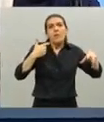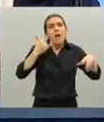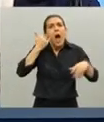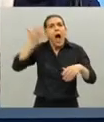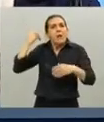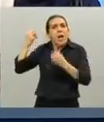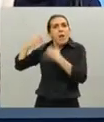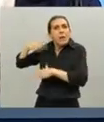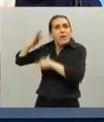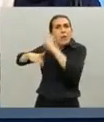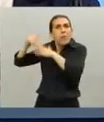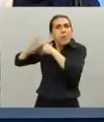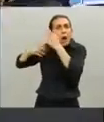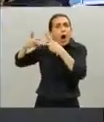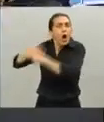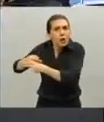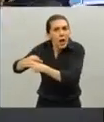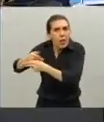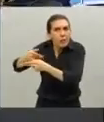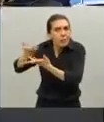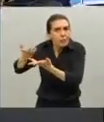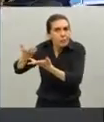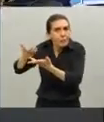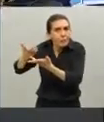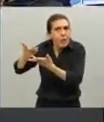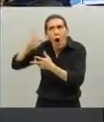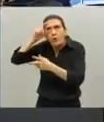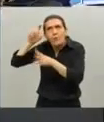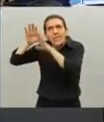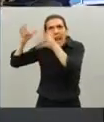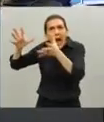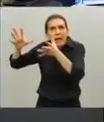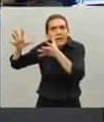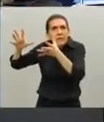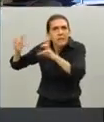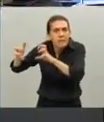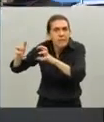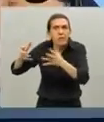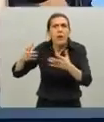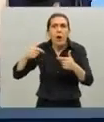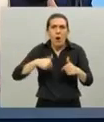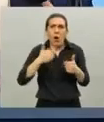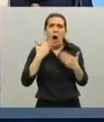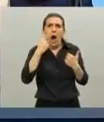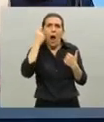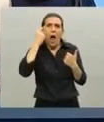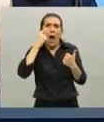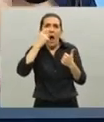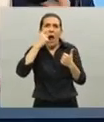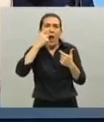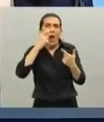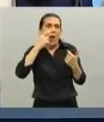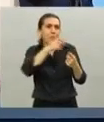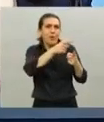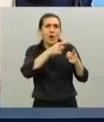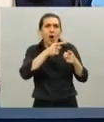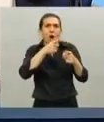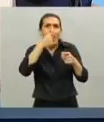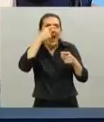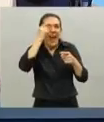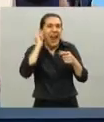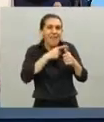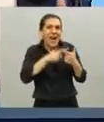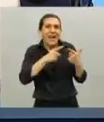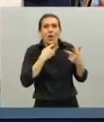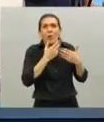las obras entonces no estaban hoy estuvimos en varios con Alberto y en otros también inaugurándolos y poniendo a funcionar sus